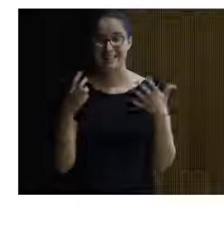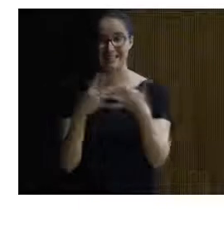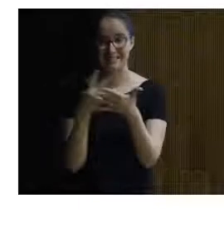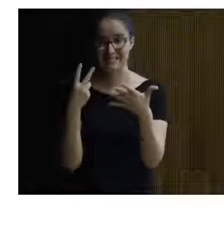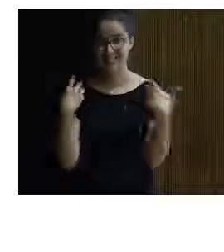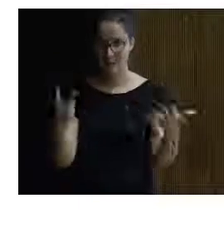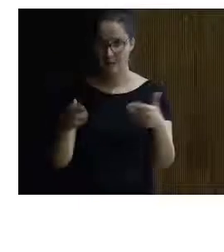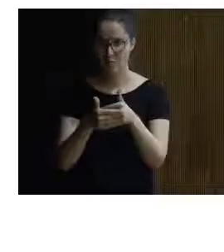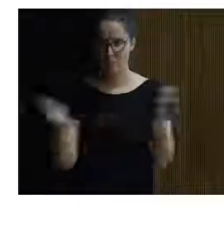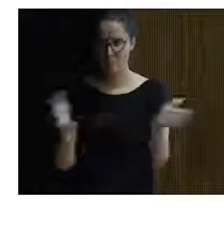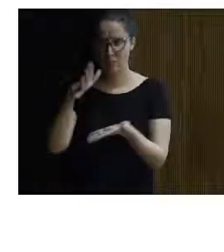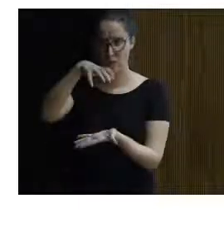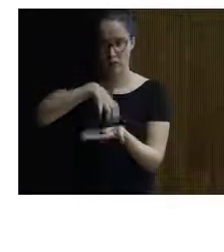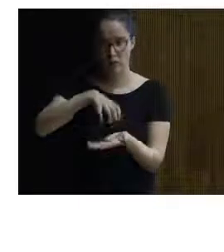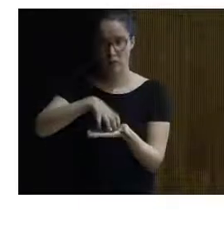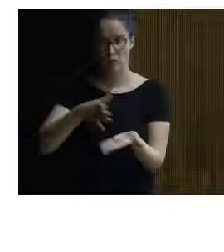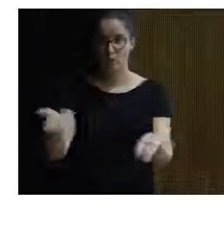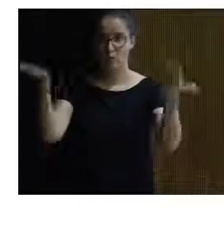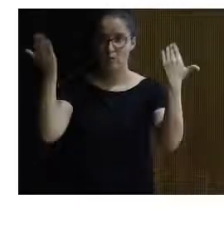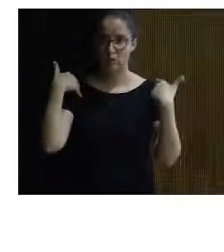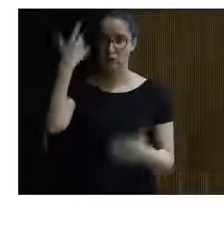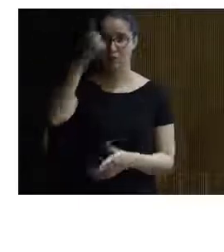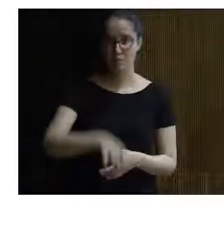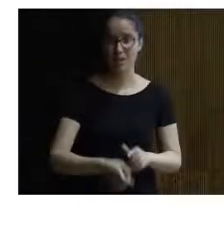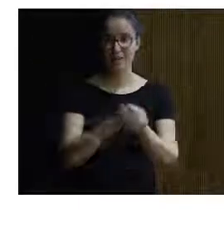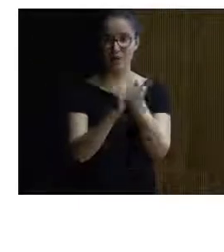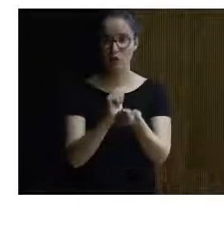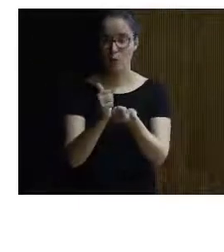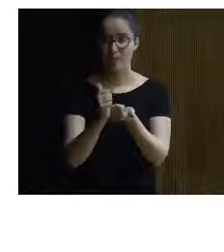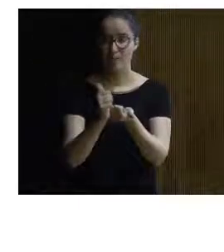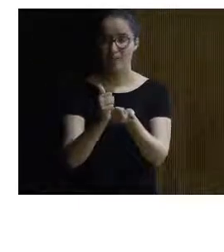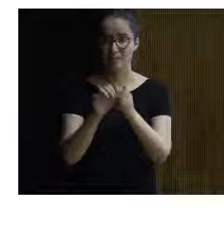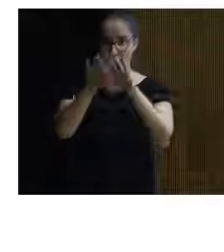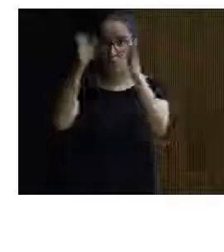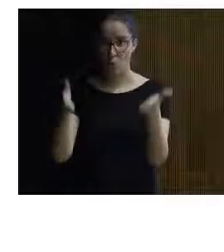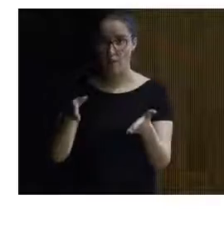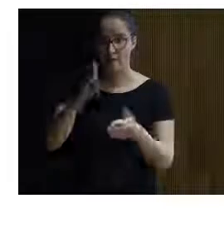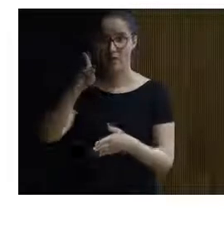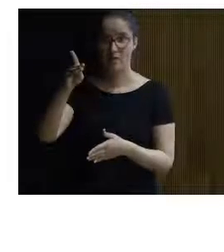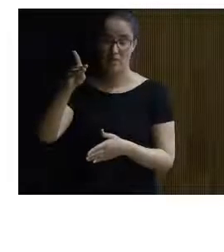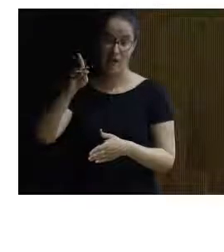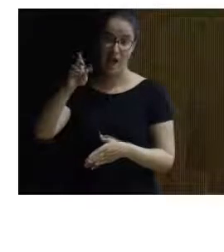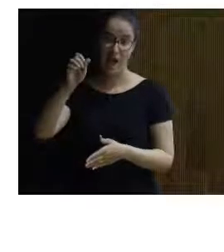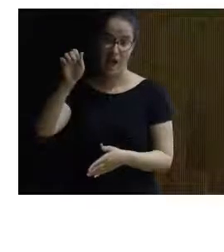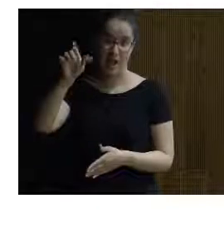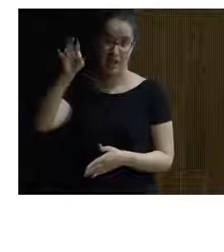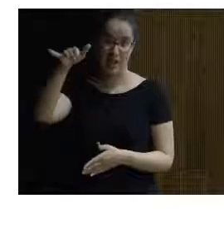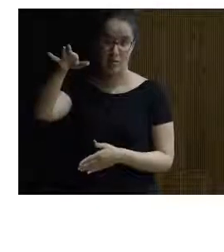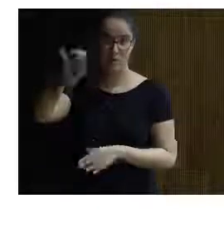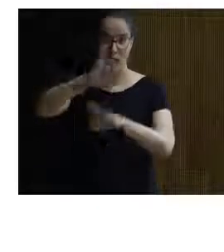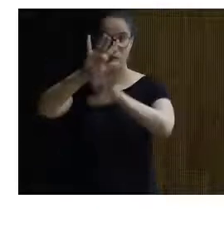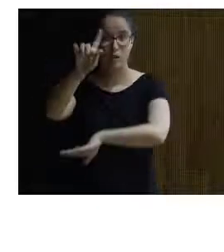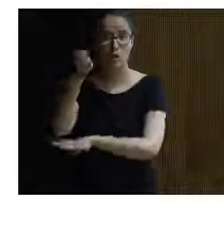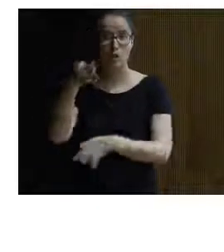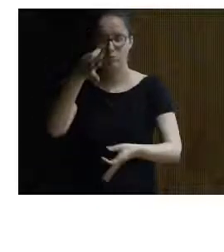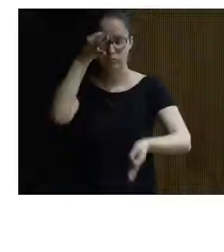el centro son los responsables también de las réplicas de la cueva de Altamira y al final consiguen pues como digo